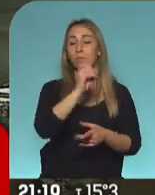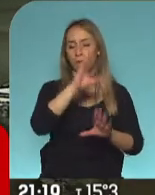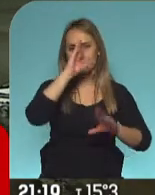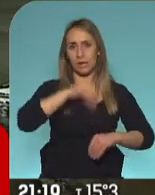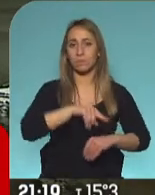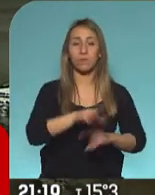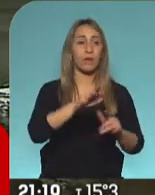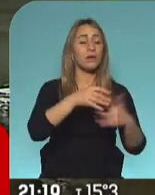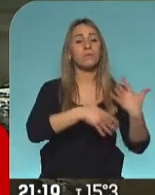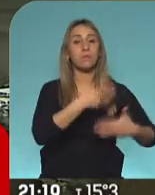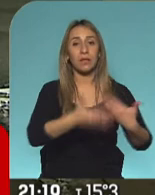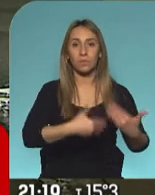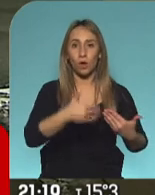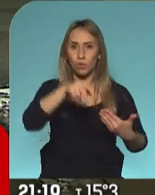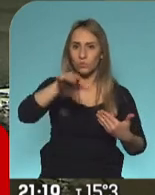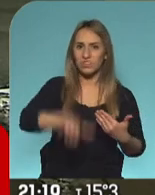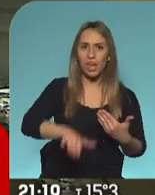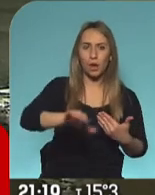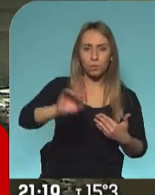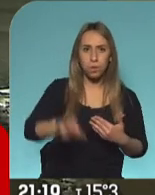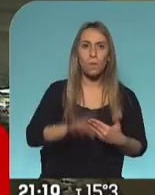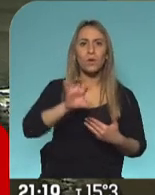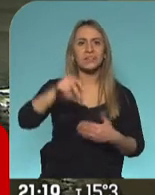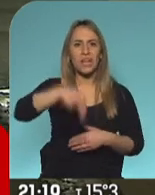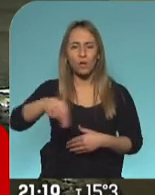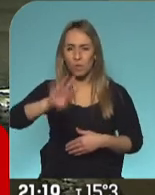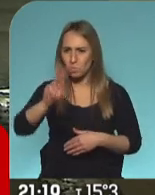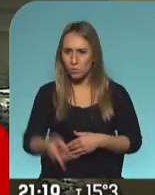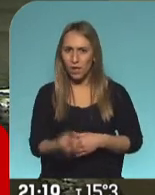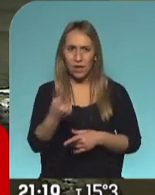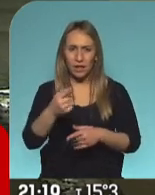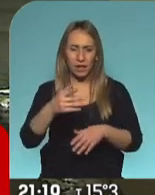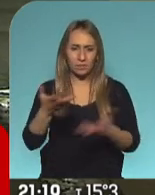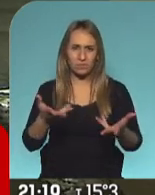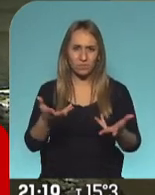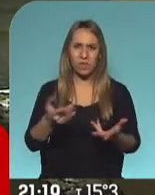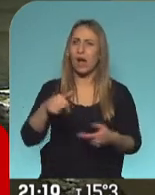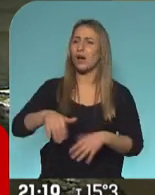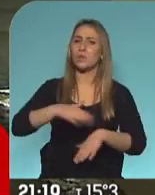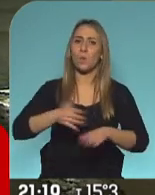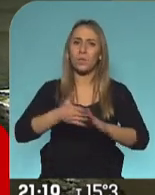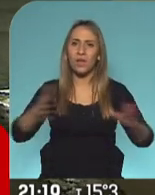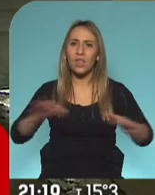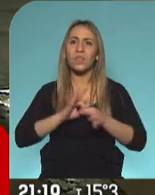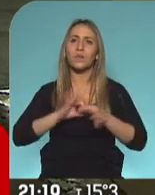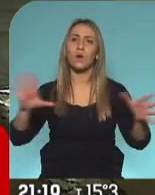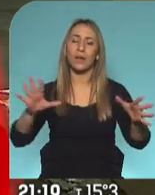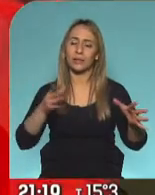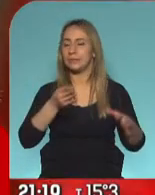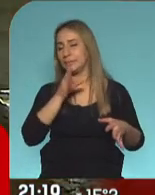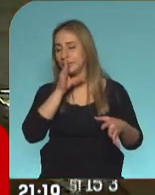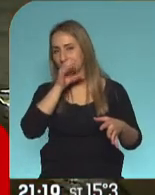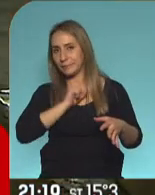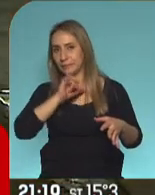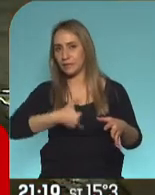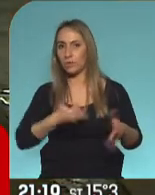en Neuquén, y digo, es una barbaridad, entonces, por lo menos, si en democracia hay que tolerarlo, por lo menos, no les den